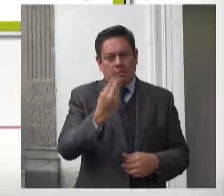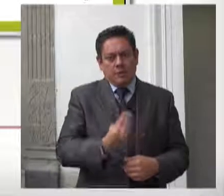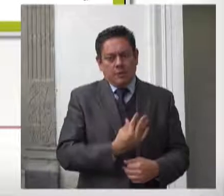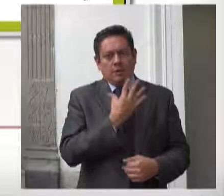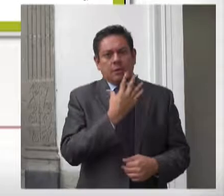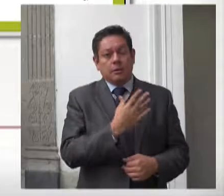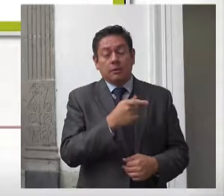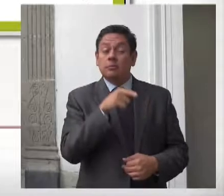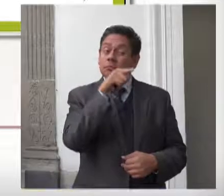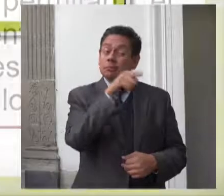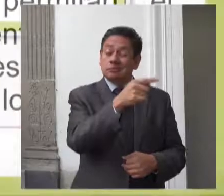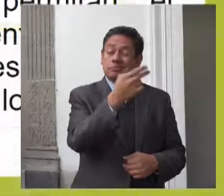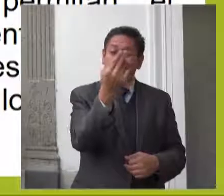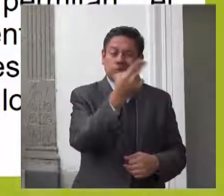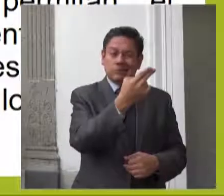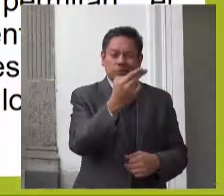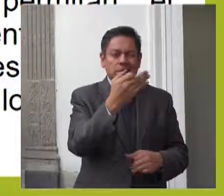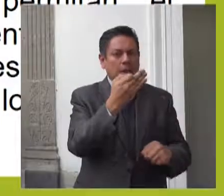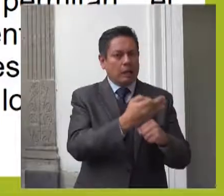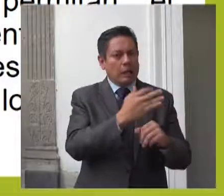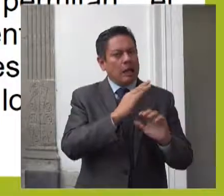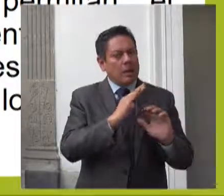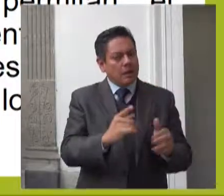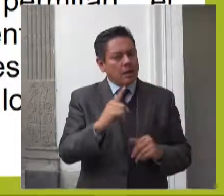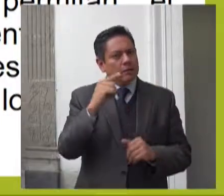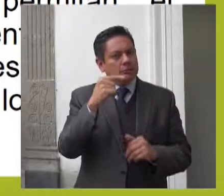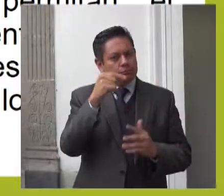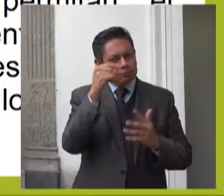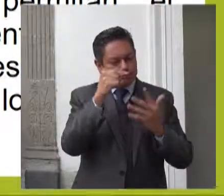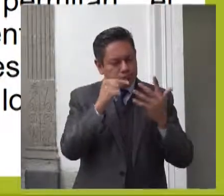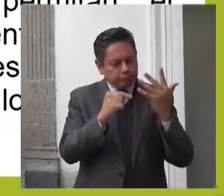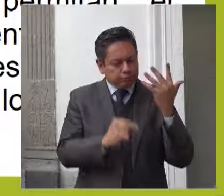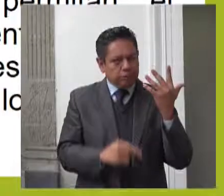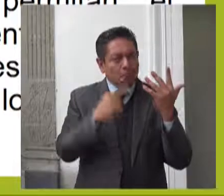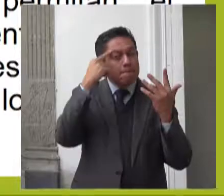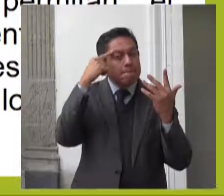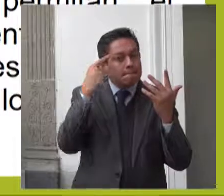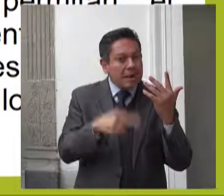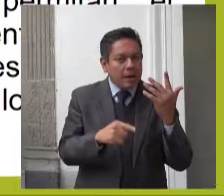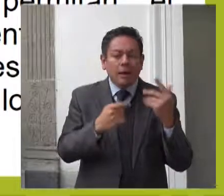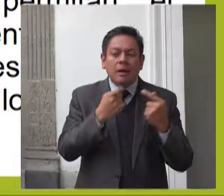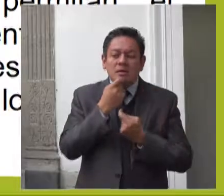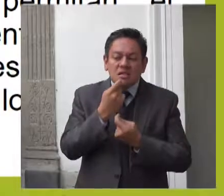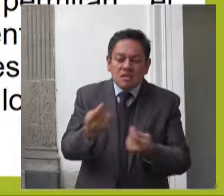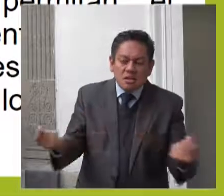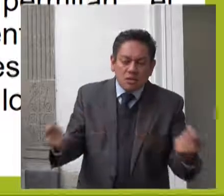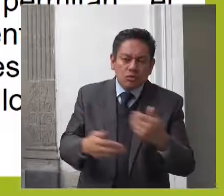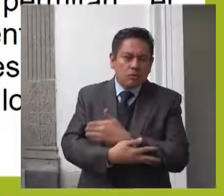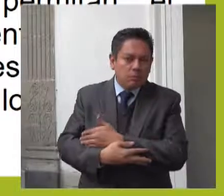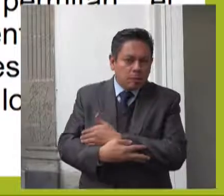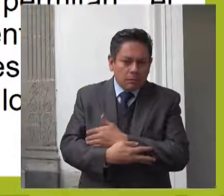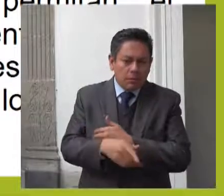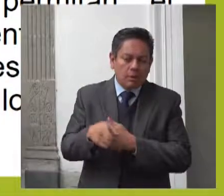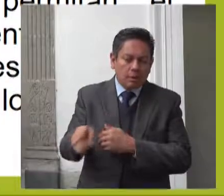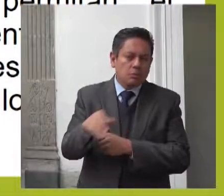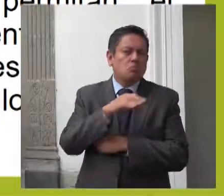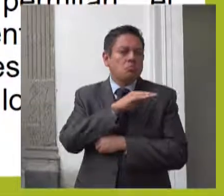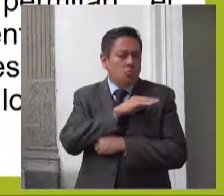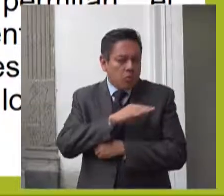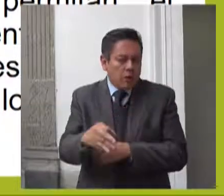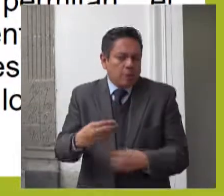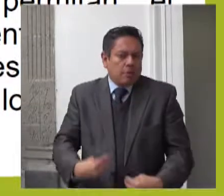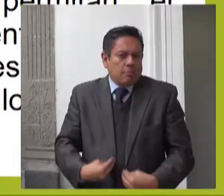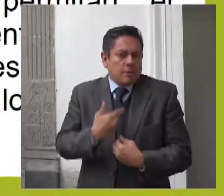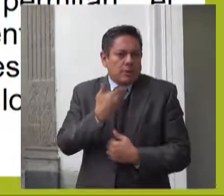acciones inmediatas y necesarias que garanticen los derechos de niñas y niños a una vida digna a la